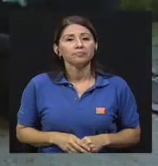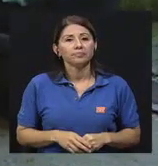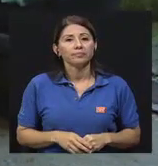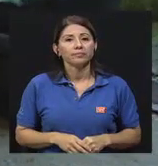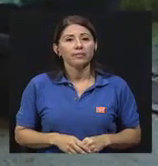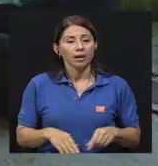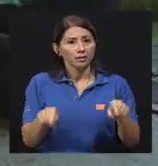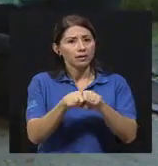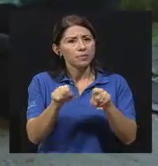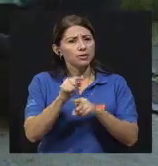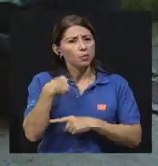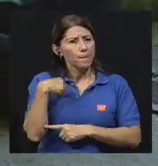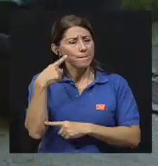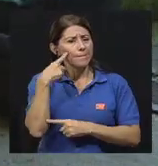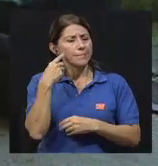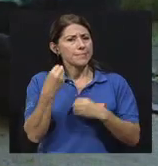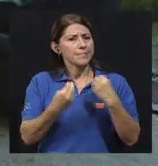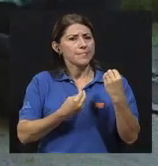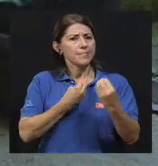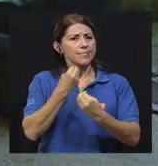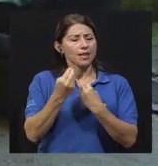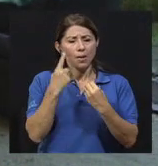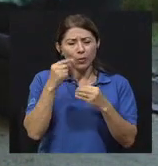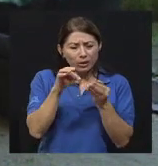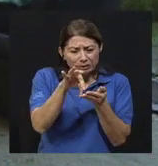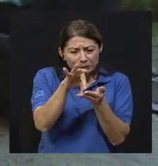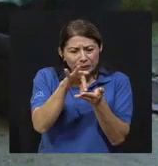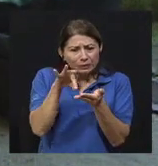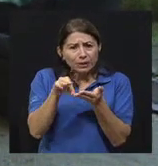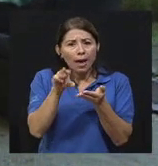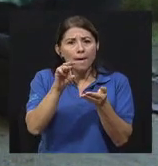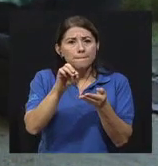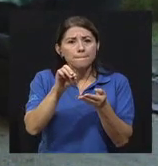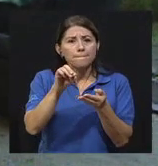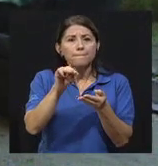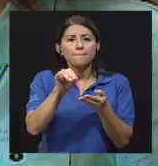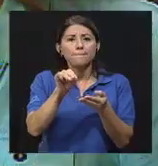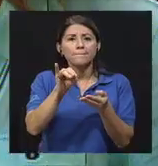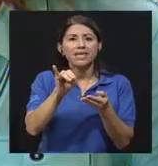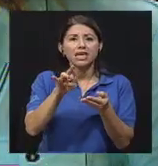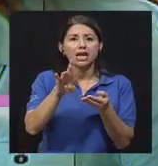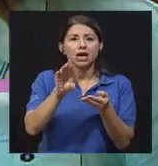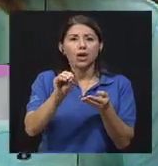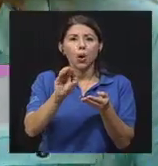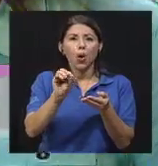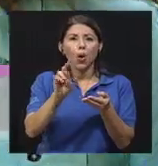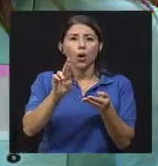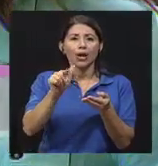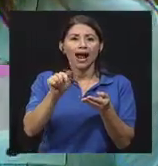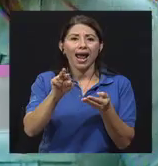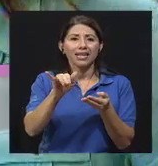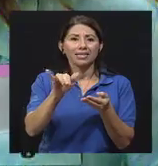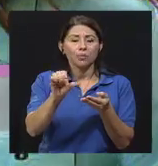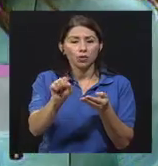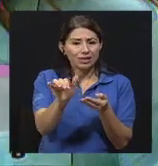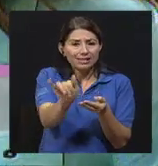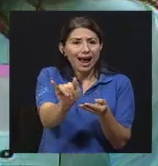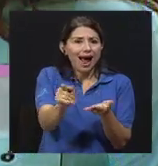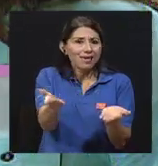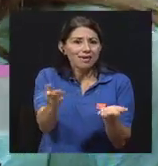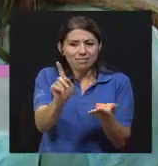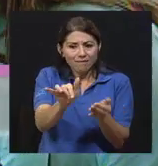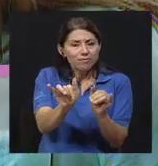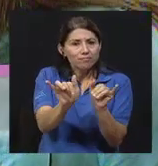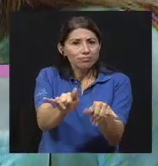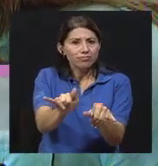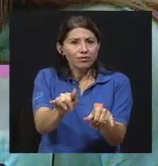Doctora, y también ahora me surge una inquietud, porque estos microorganismos, también hay unos que están ahí y tienen su razón de ser en la naturaleza. No